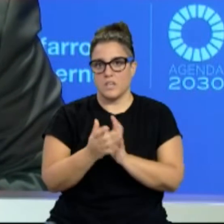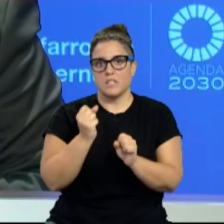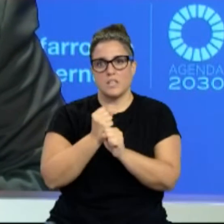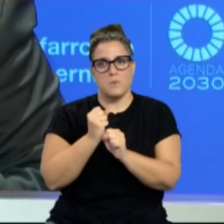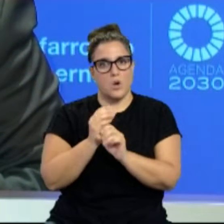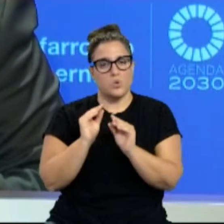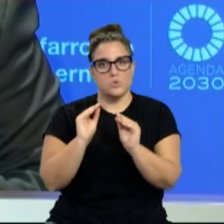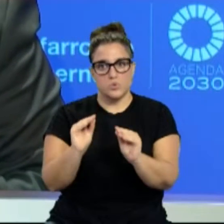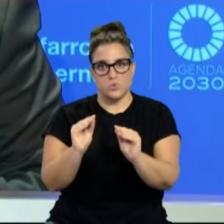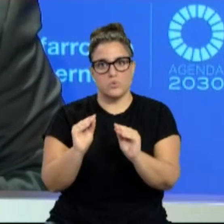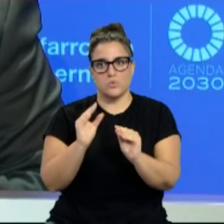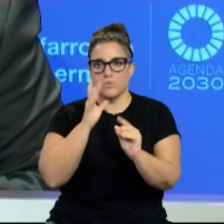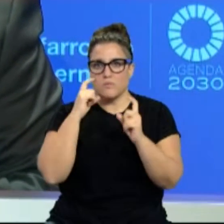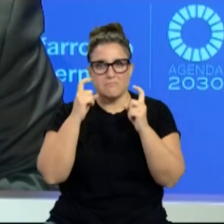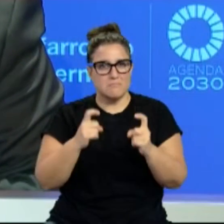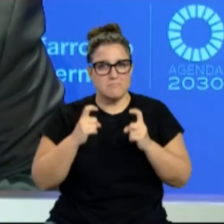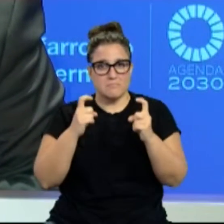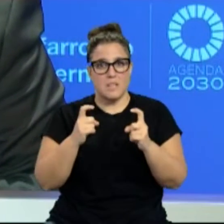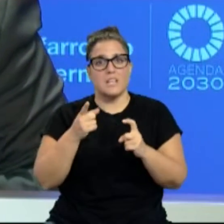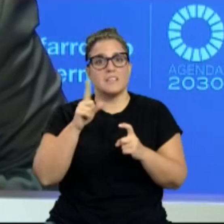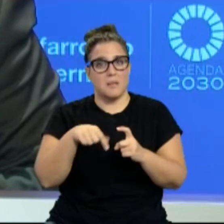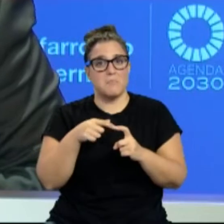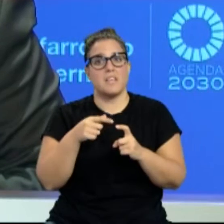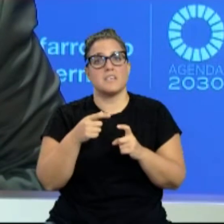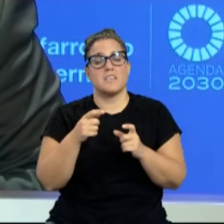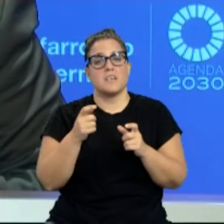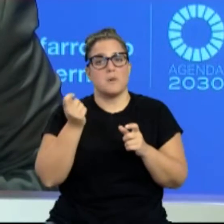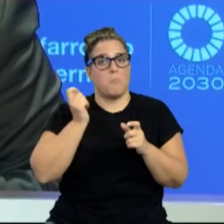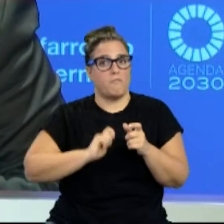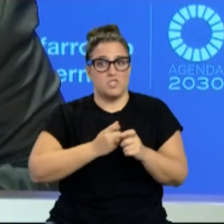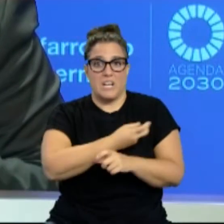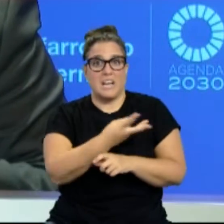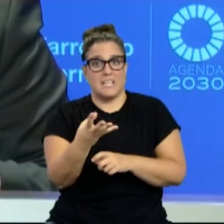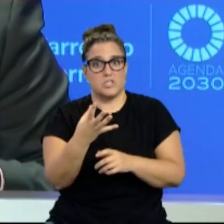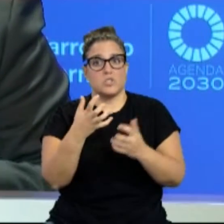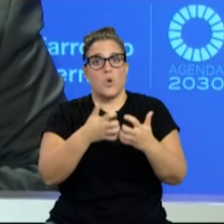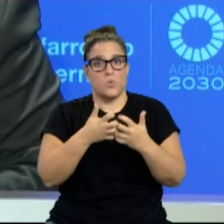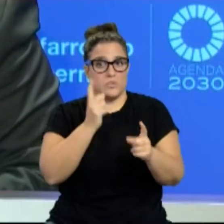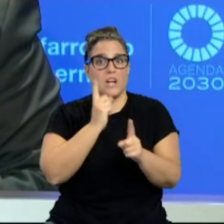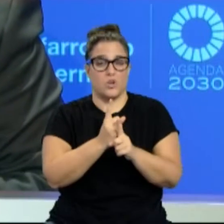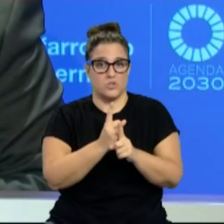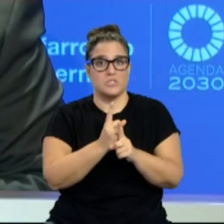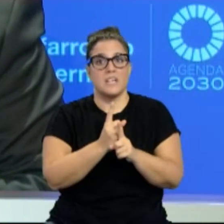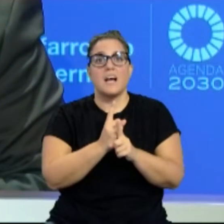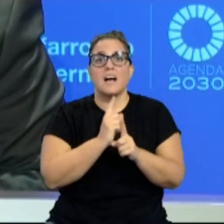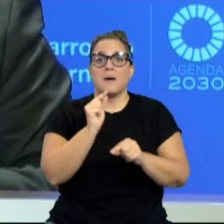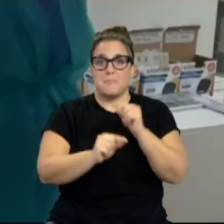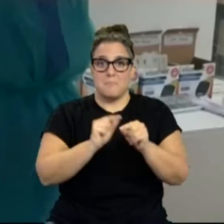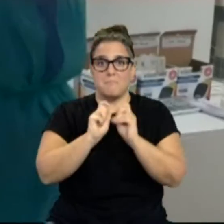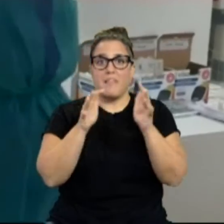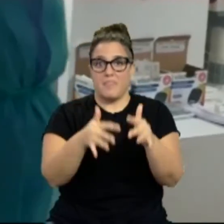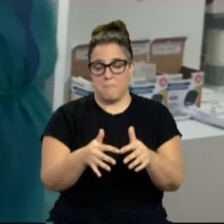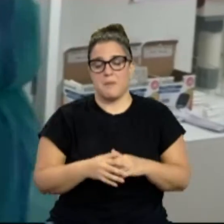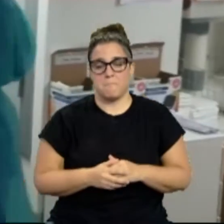dedicación que han realizado el conjunto de profesionales que han luchado contra la pandemia, que no solo se refiere al personal sanitario o sociosanitario.